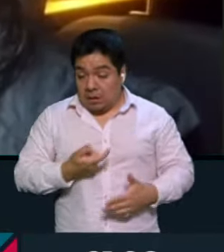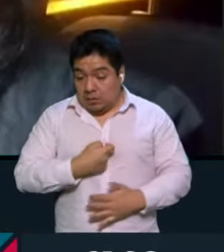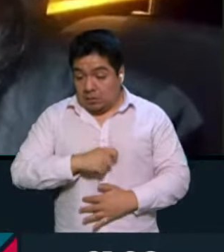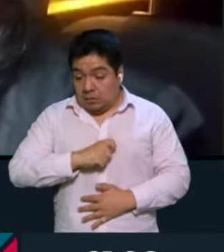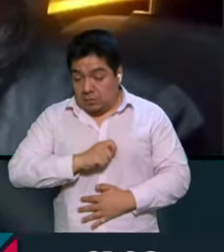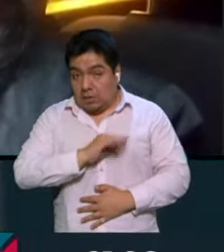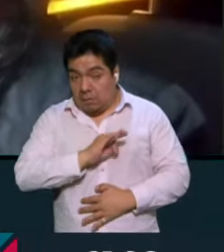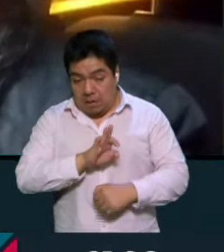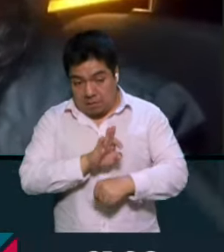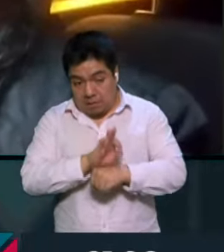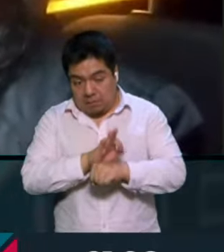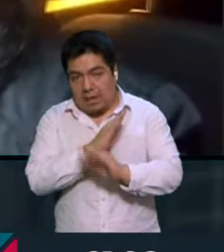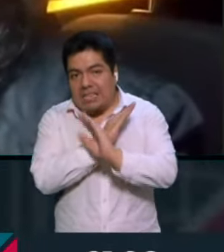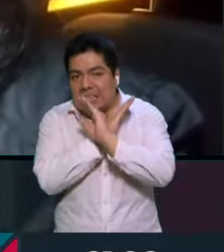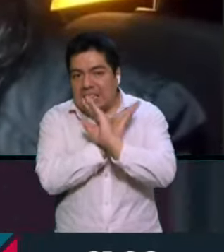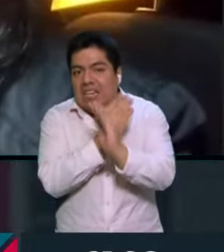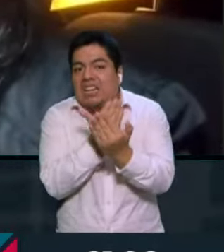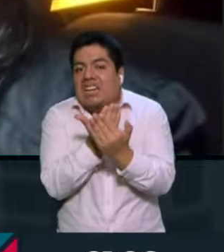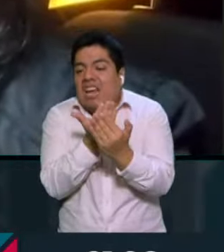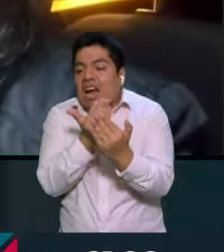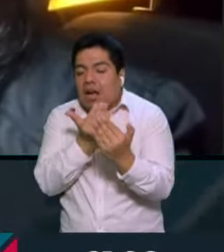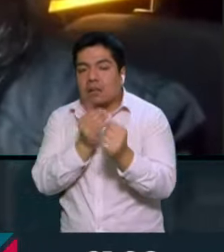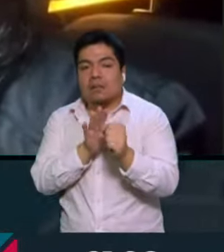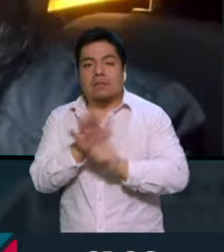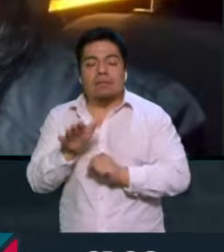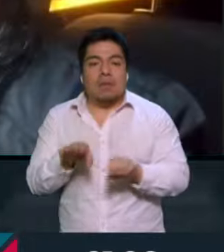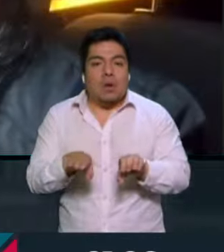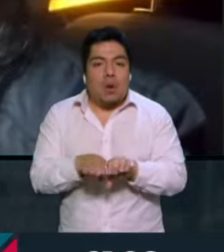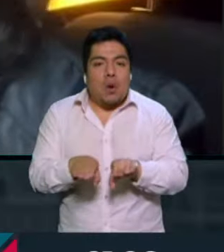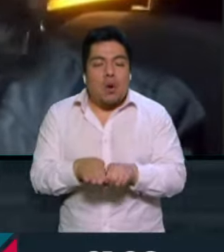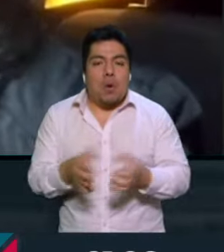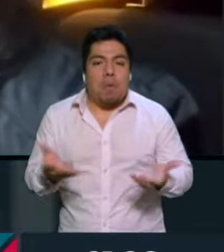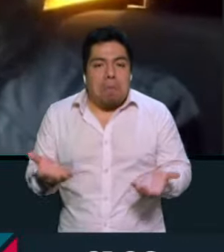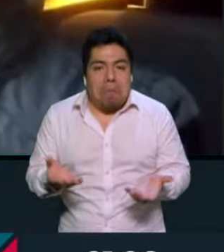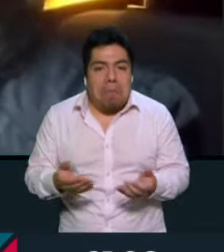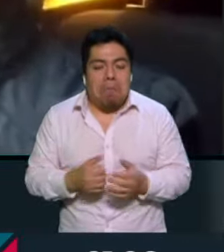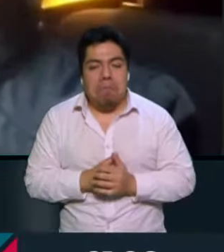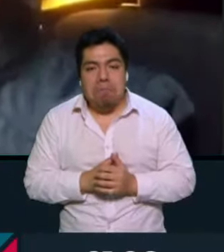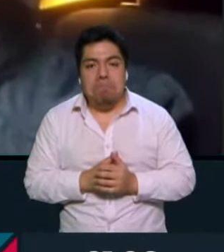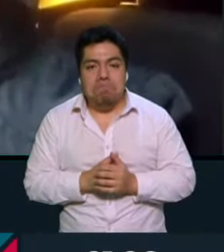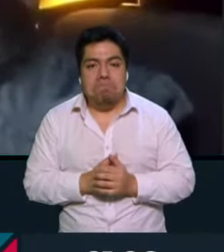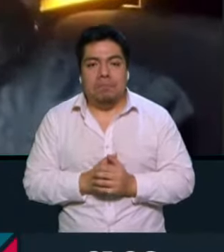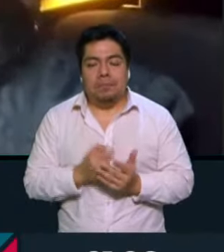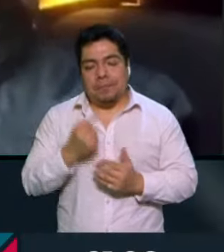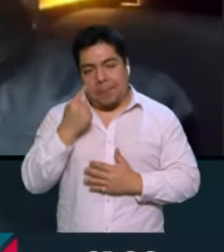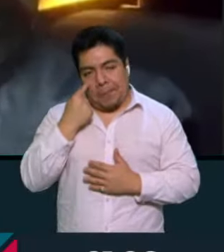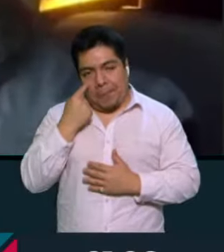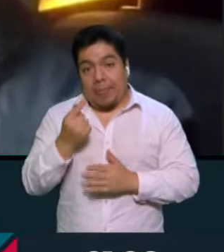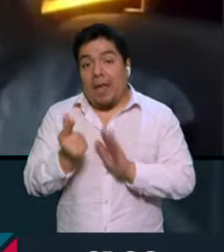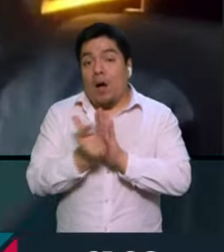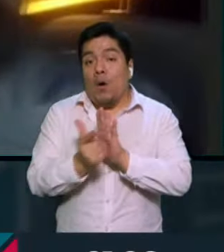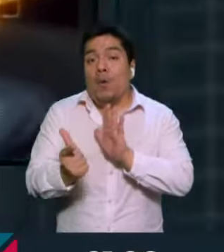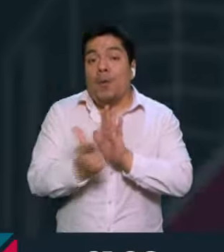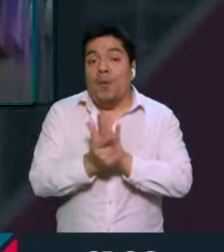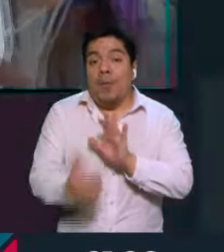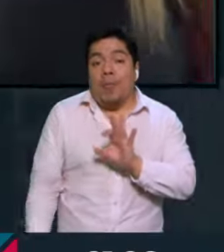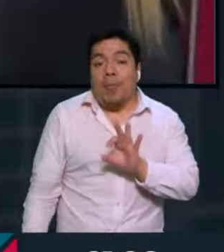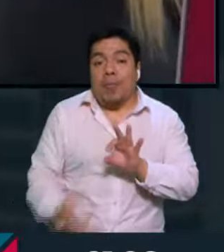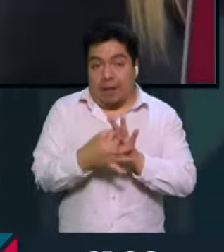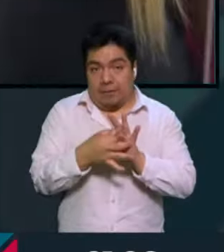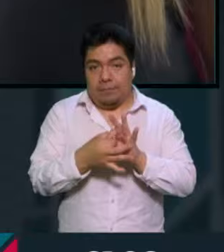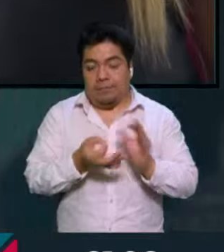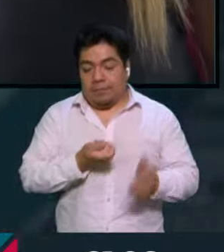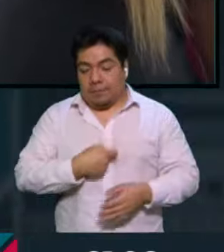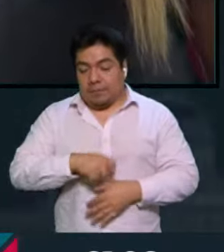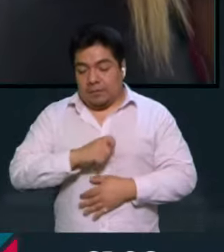desde la prevención? ¿Cuál tendría que ser el camino? Bueno, el camino principalmente es crear una ley integral para las personas trans,